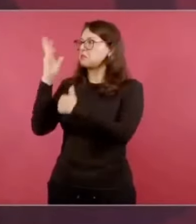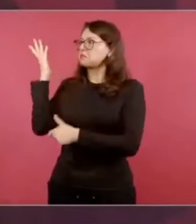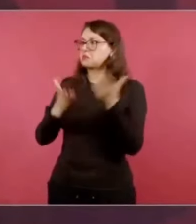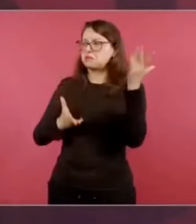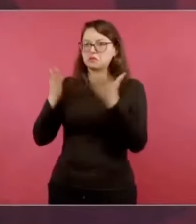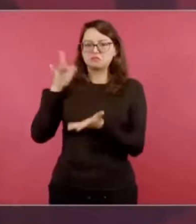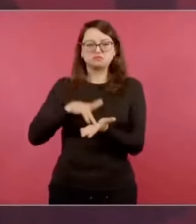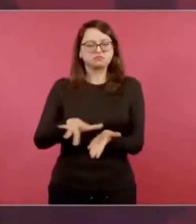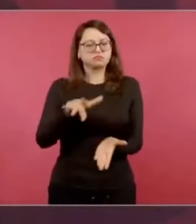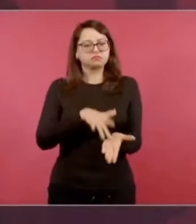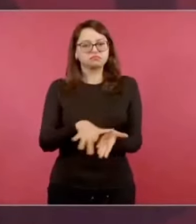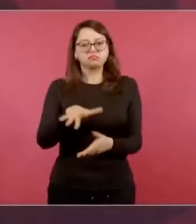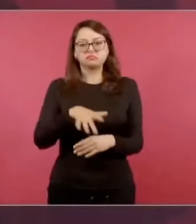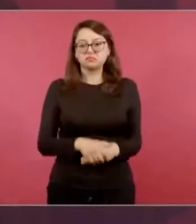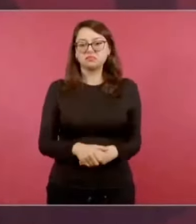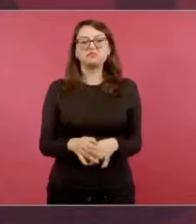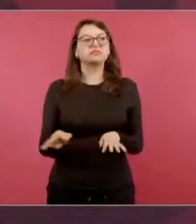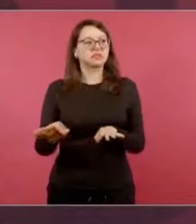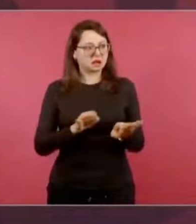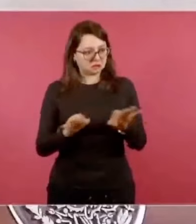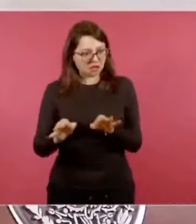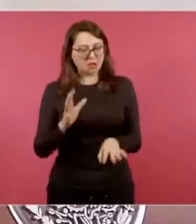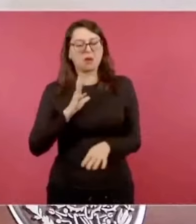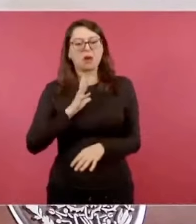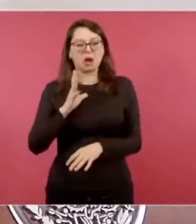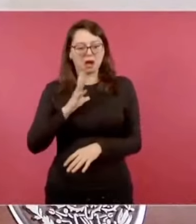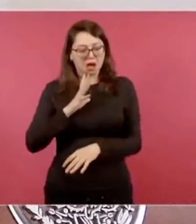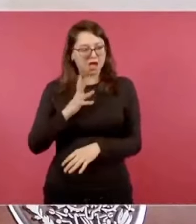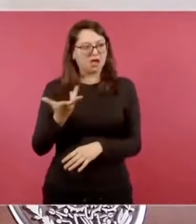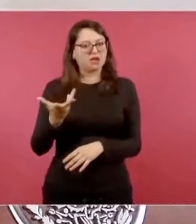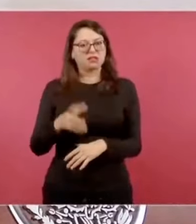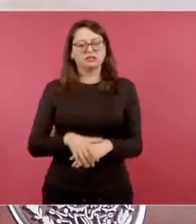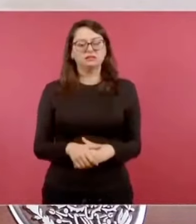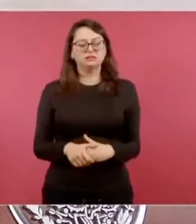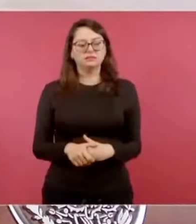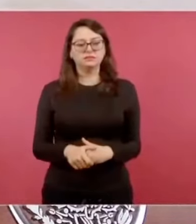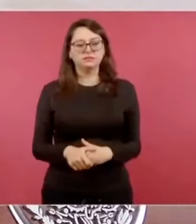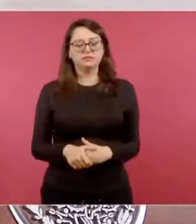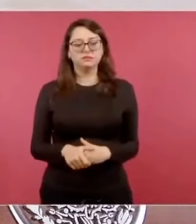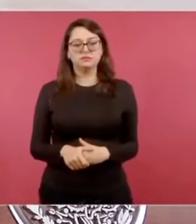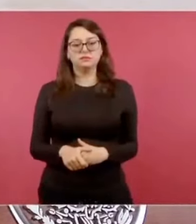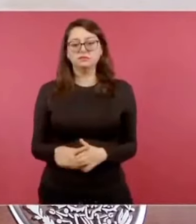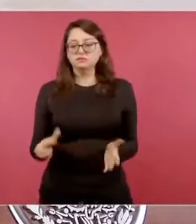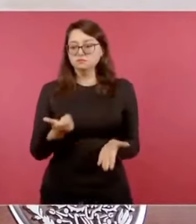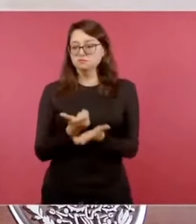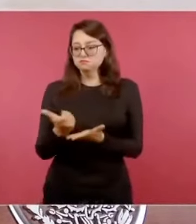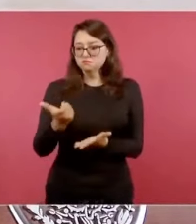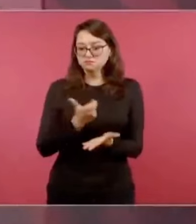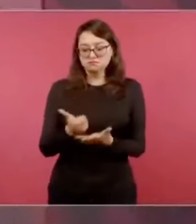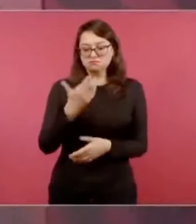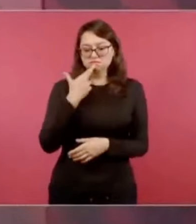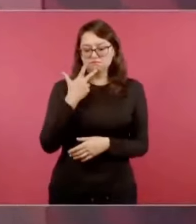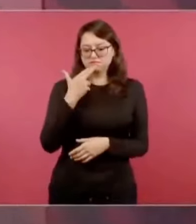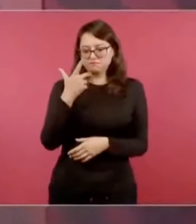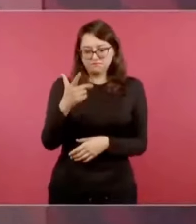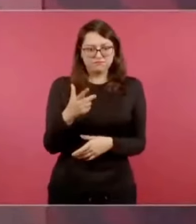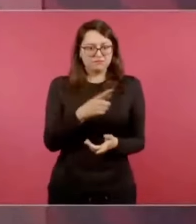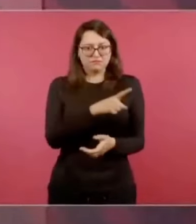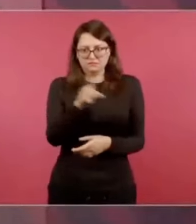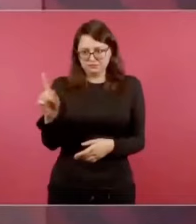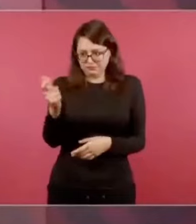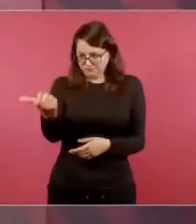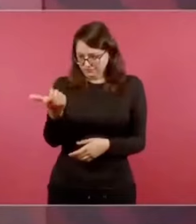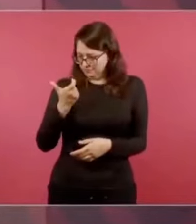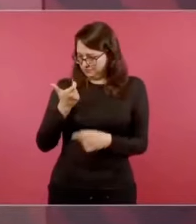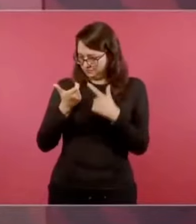que han mejorado mucho los salarios, que la gente